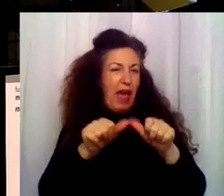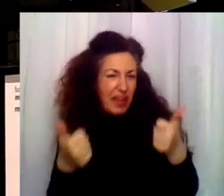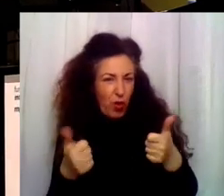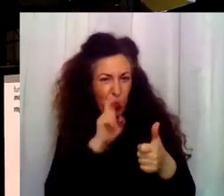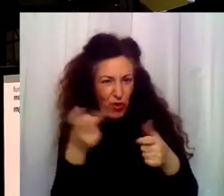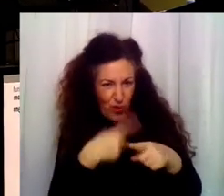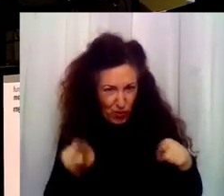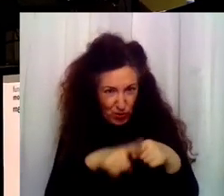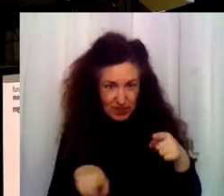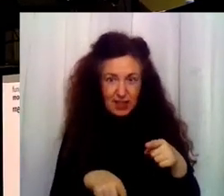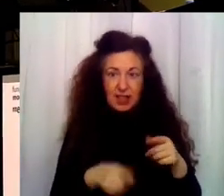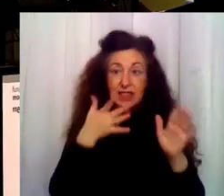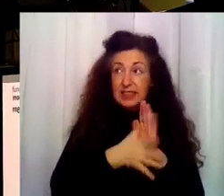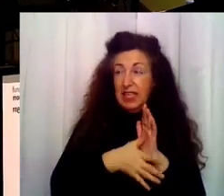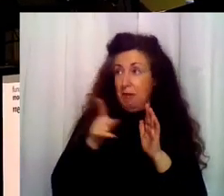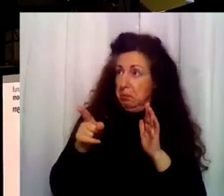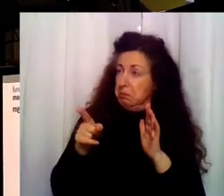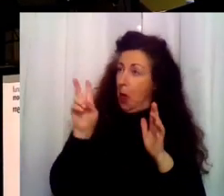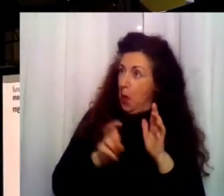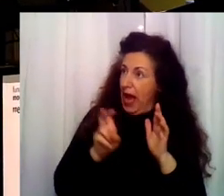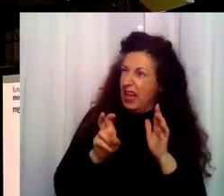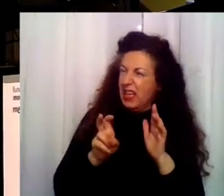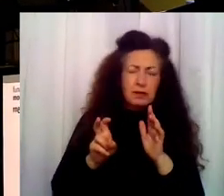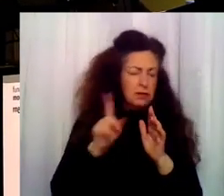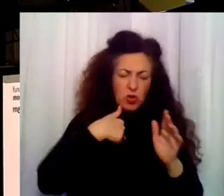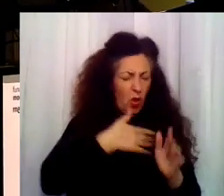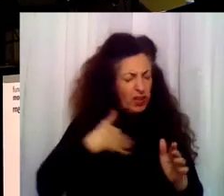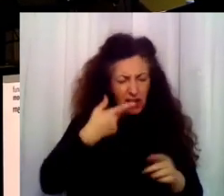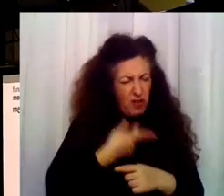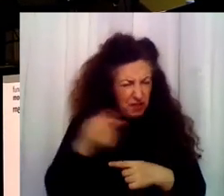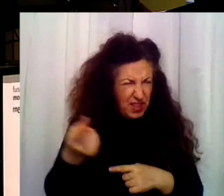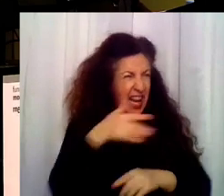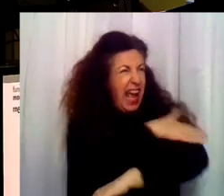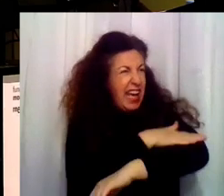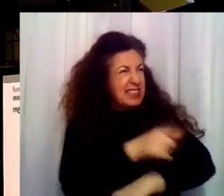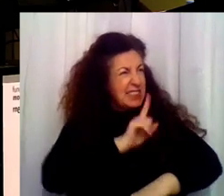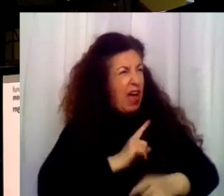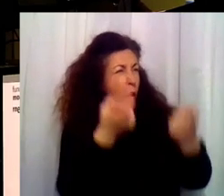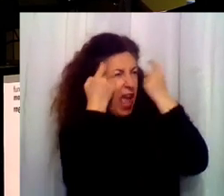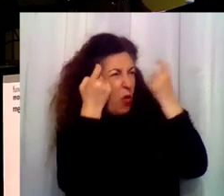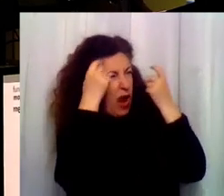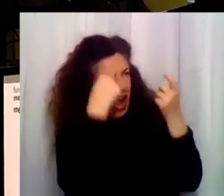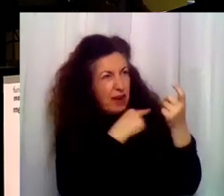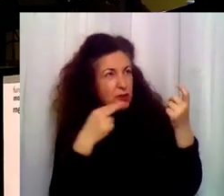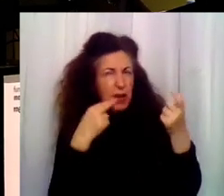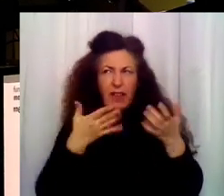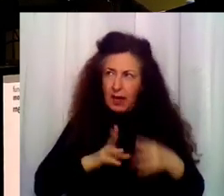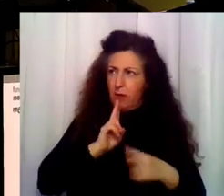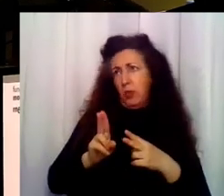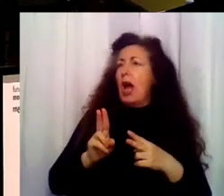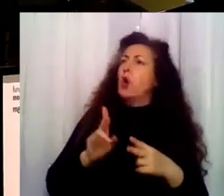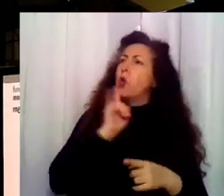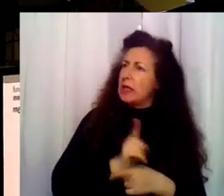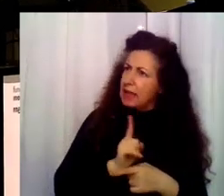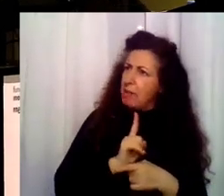de aquí. tú eso lo entiendes? Es humillante. El Estado reeducando a los padres. Bueno, a lo mejor no está mal reeducarse un poco. ¿Ah, no? No. ¿Y tú? Dime